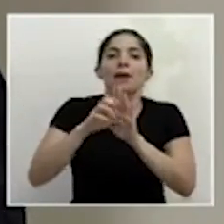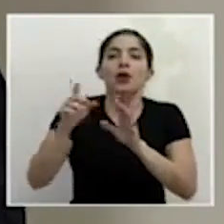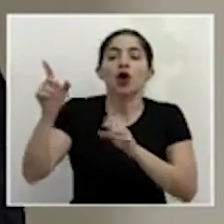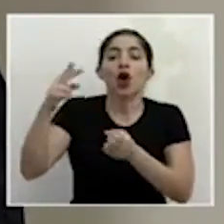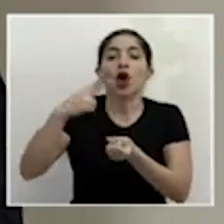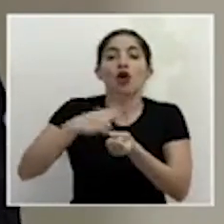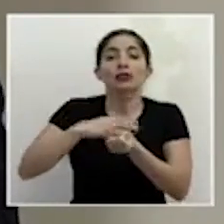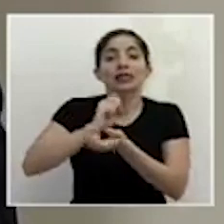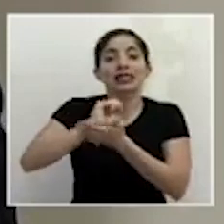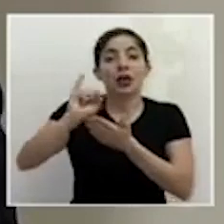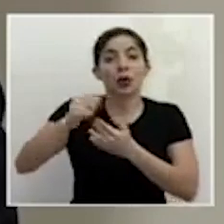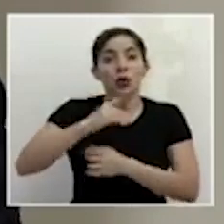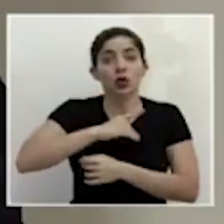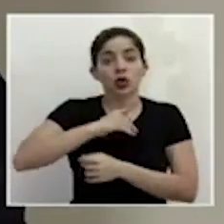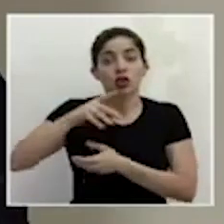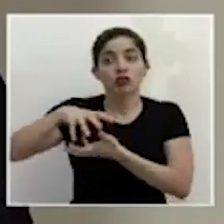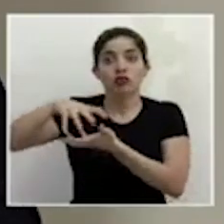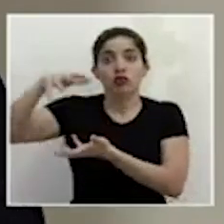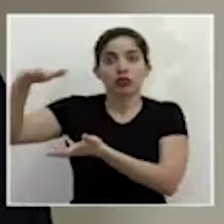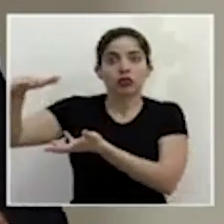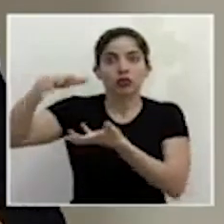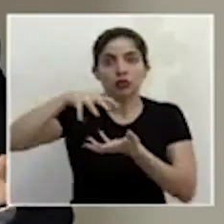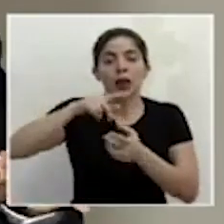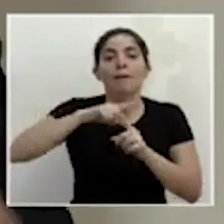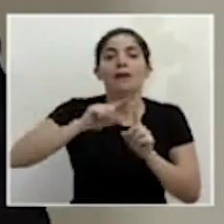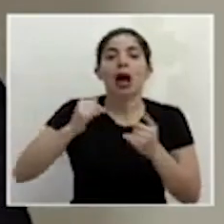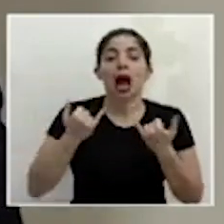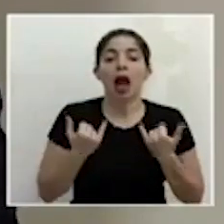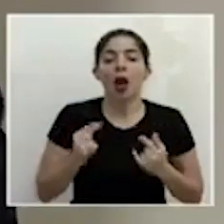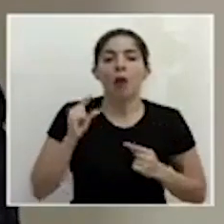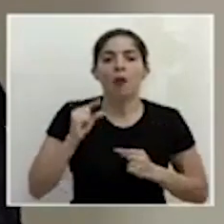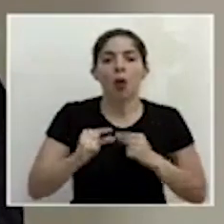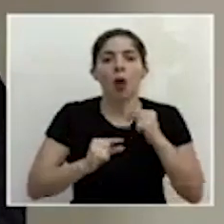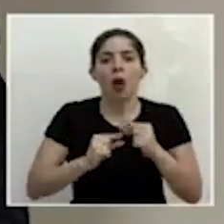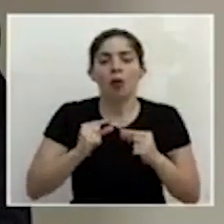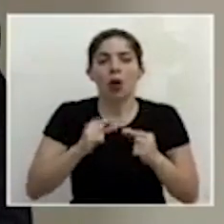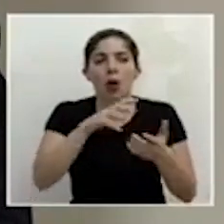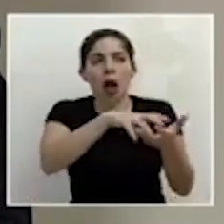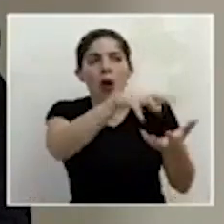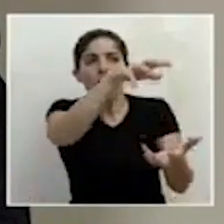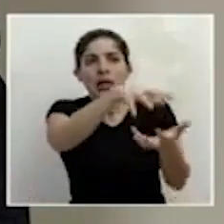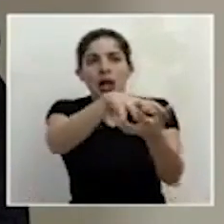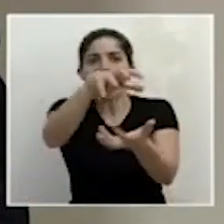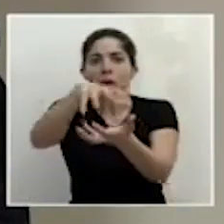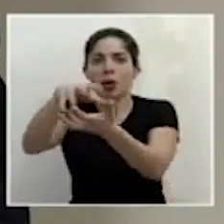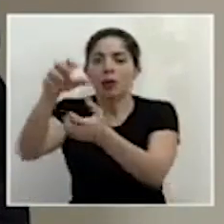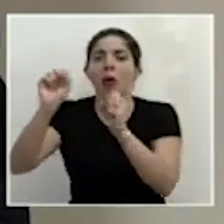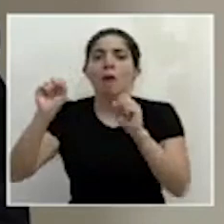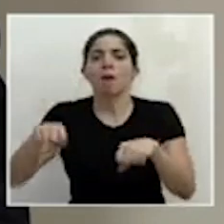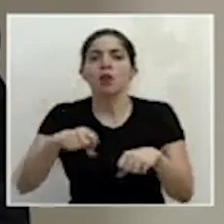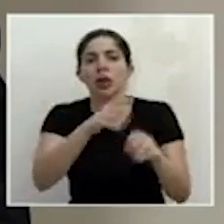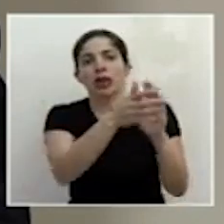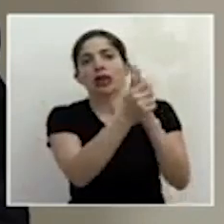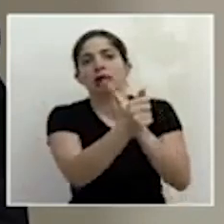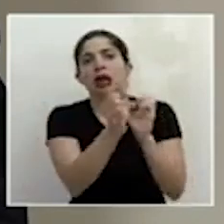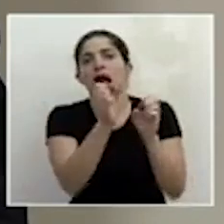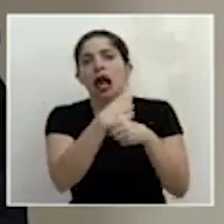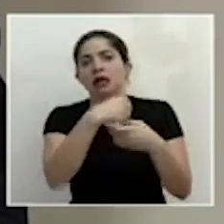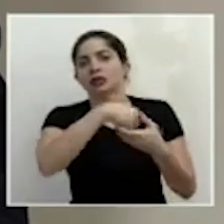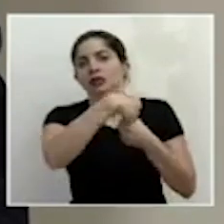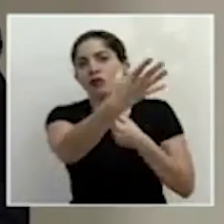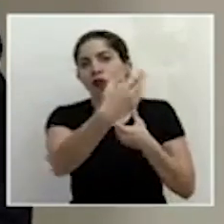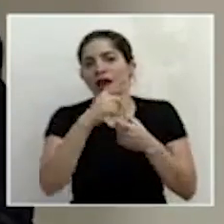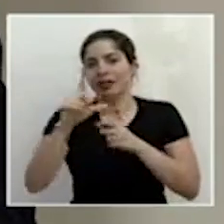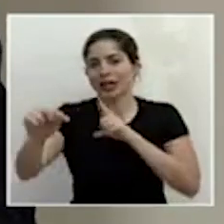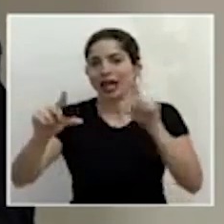en el Hospital San Juan de Dios. Pero poco a poco estamos aumentando esa capacidad de realizarla de forma descentralizada.